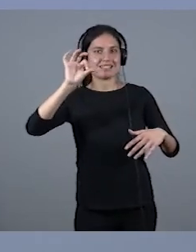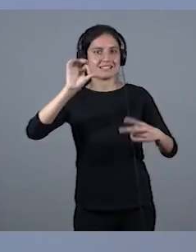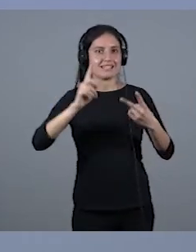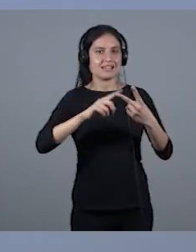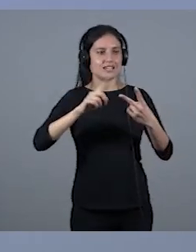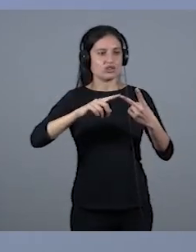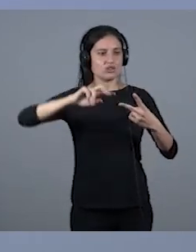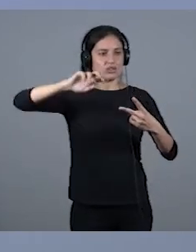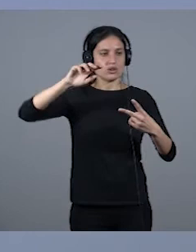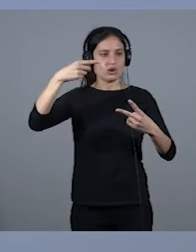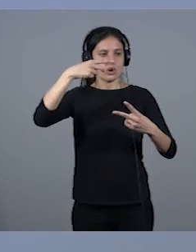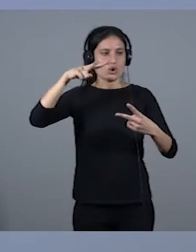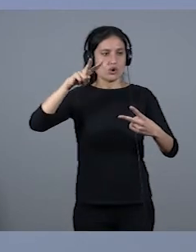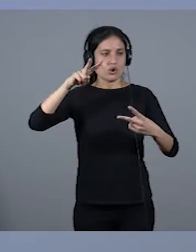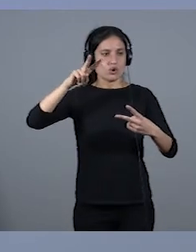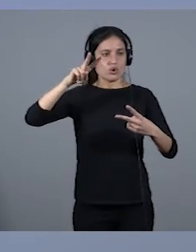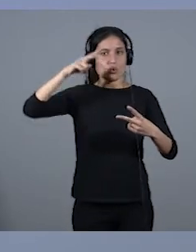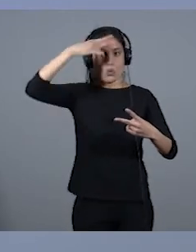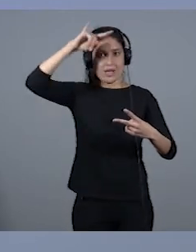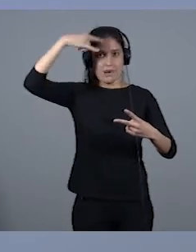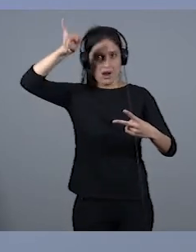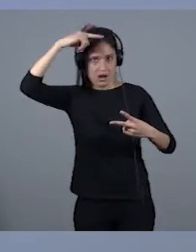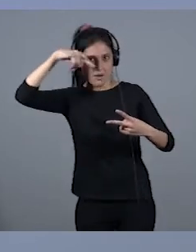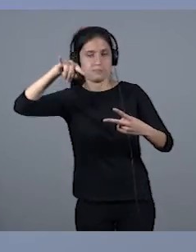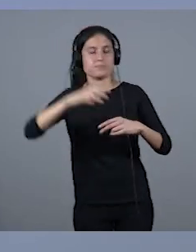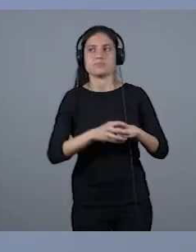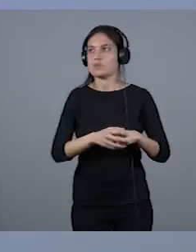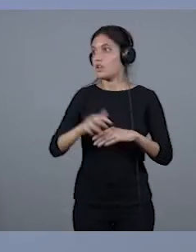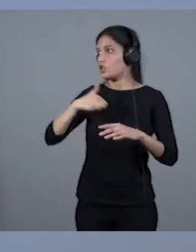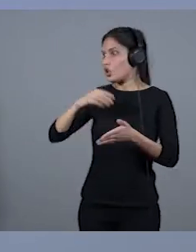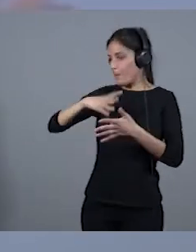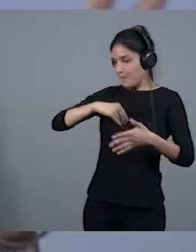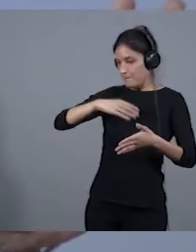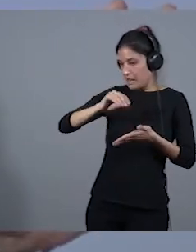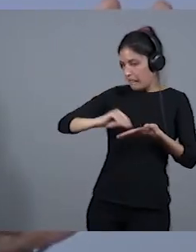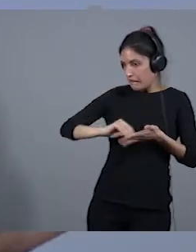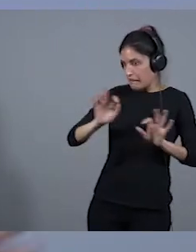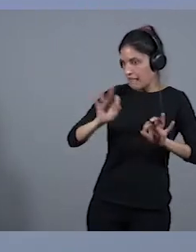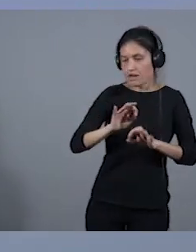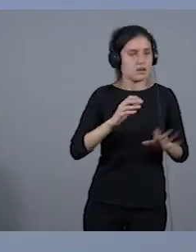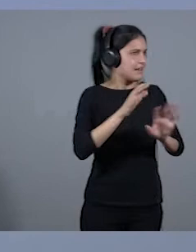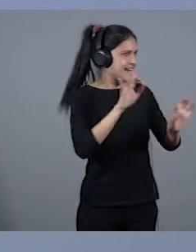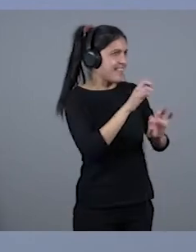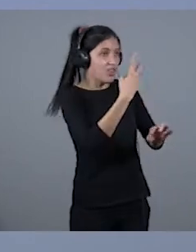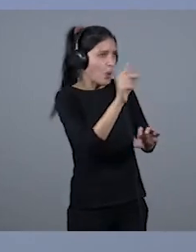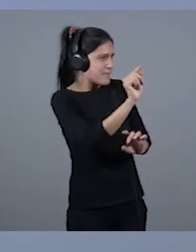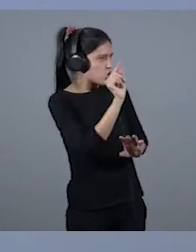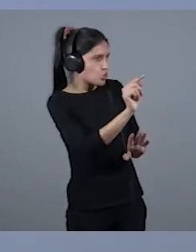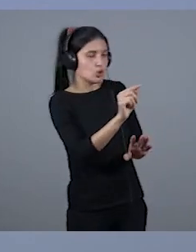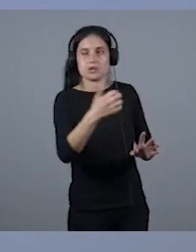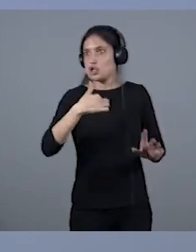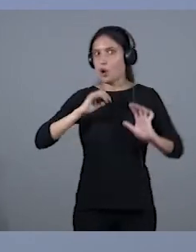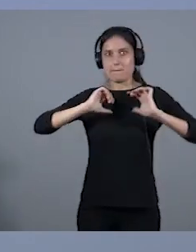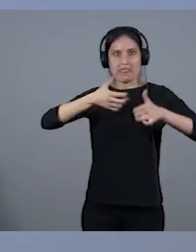pero lo tenía todo aquí. Digo, sí, sí, sí, digo, pero que no me pregunten nada. Dice, es que no te voy a preguntar porque tienes dos minutos, no hay más. Y me despaleé ahí la